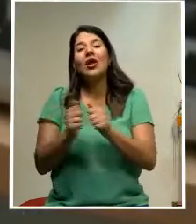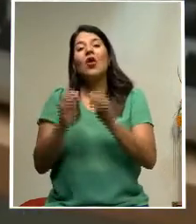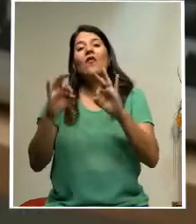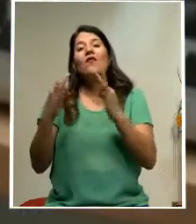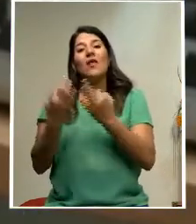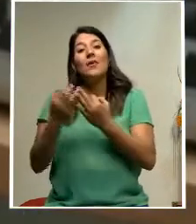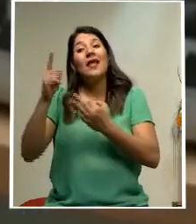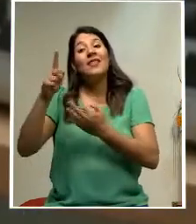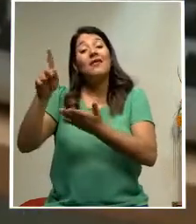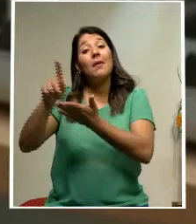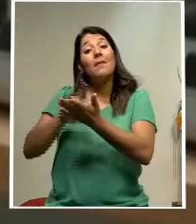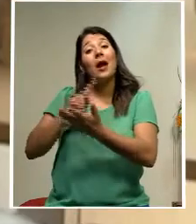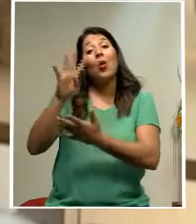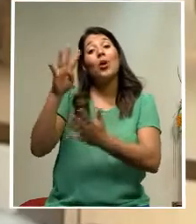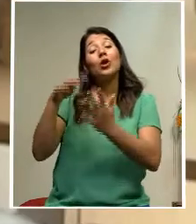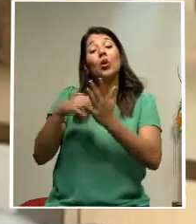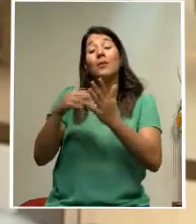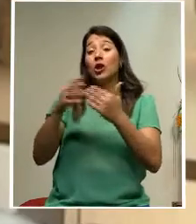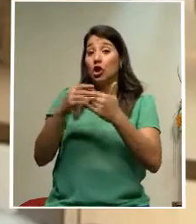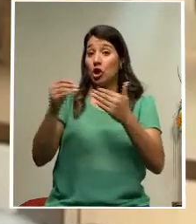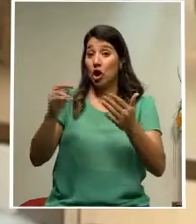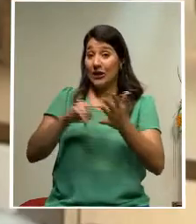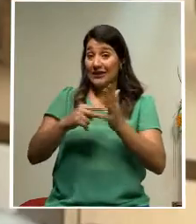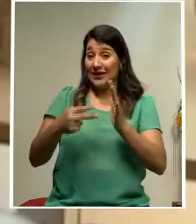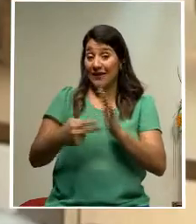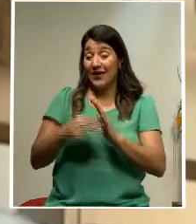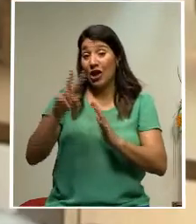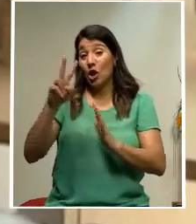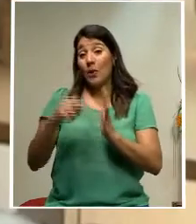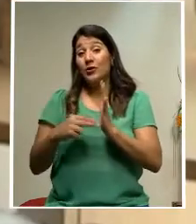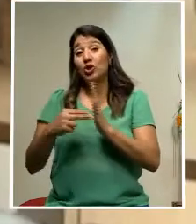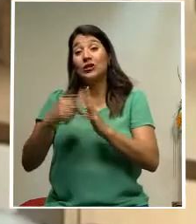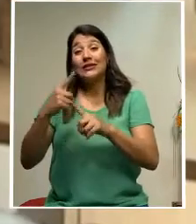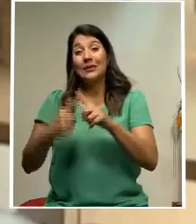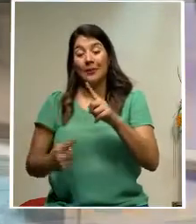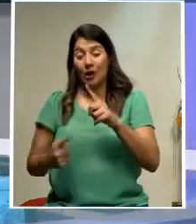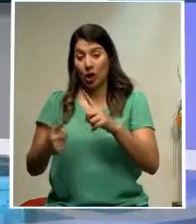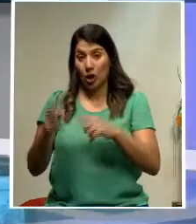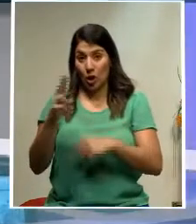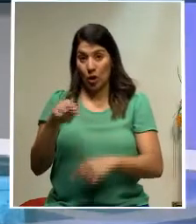aumenta a 4 mil dólares, poco más de 2 millones y medio de colones.